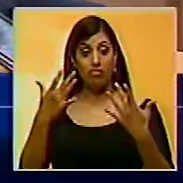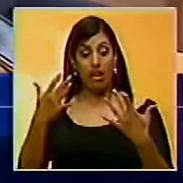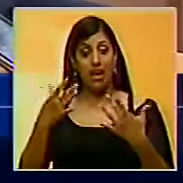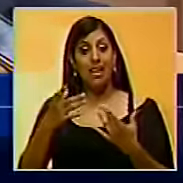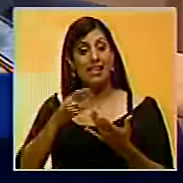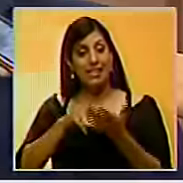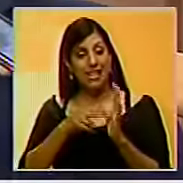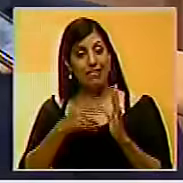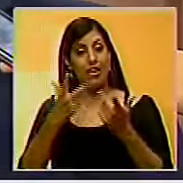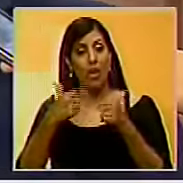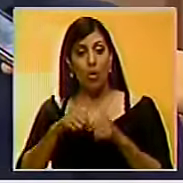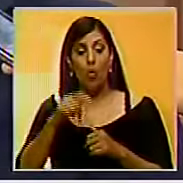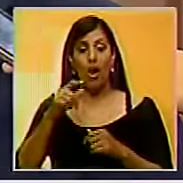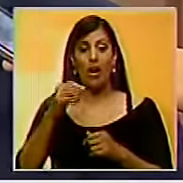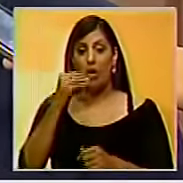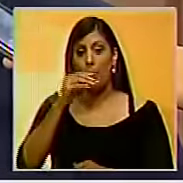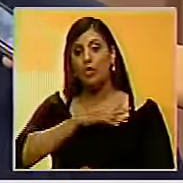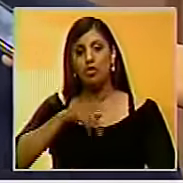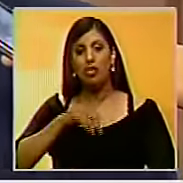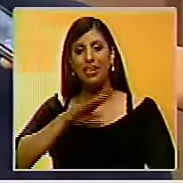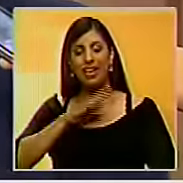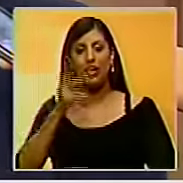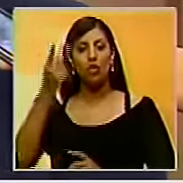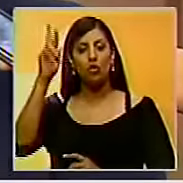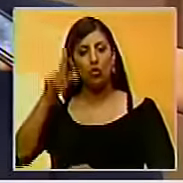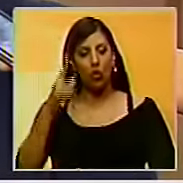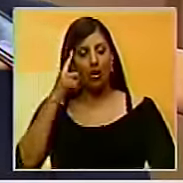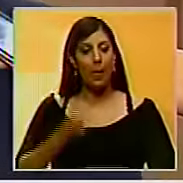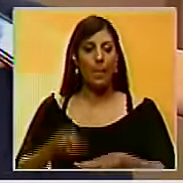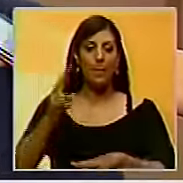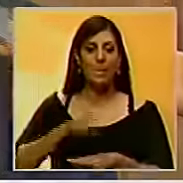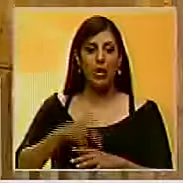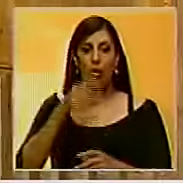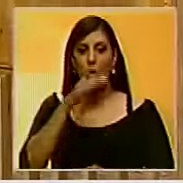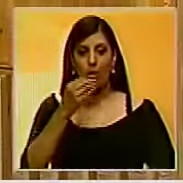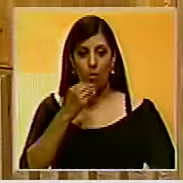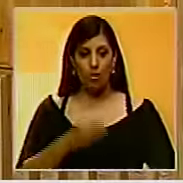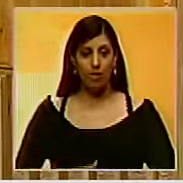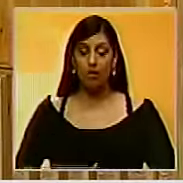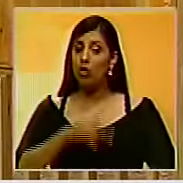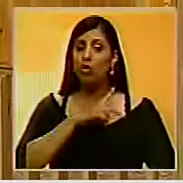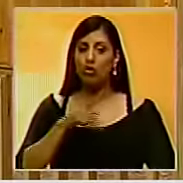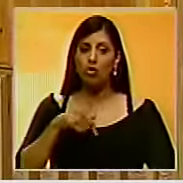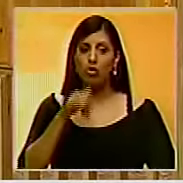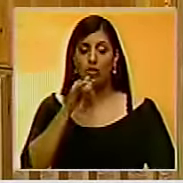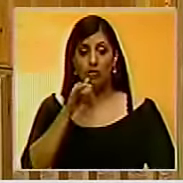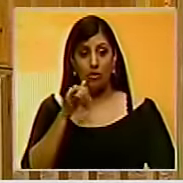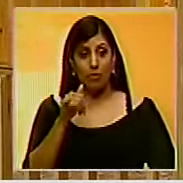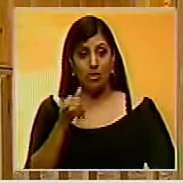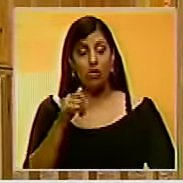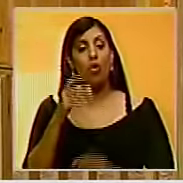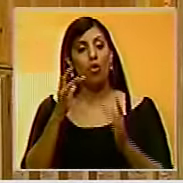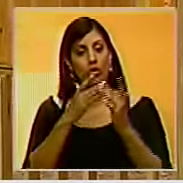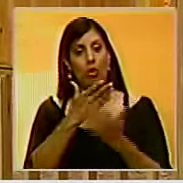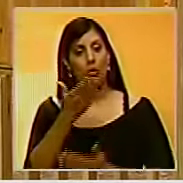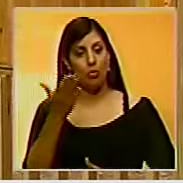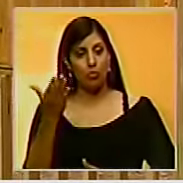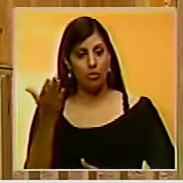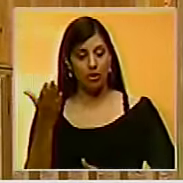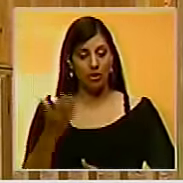se va a ver en los anaqueles, donde vamos a tener cada día más anaqueles más vacíos. Nosotros con esta información devolvemos el pase al